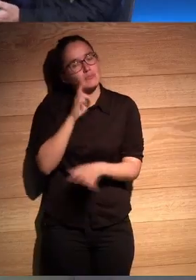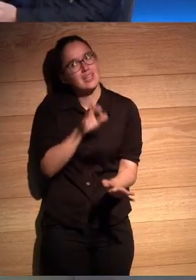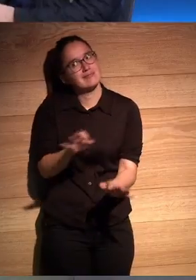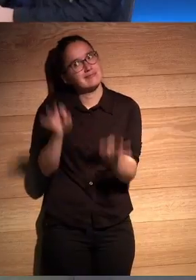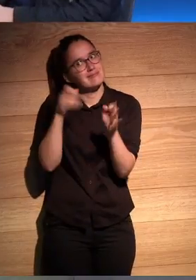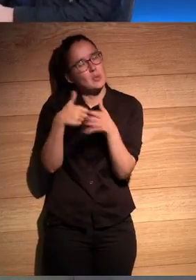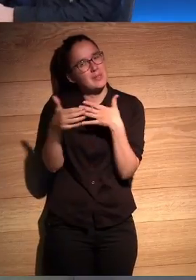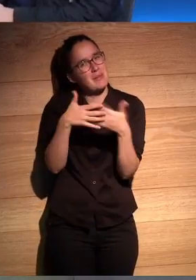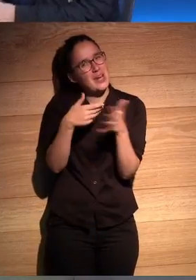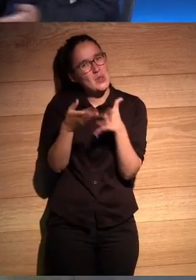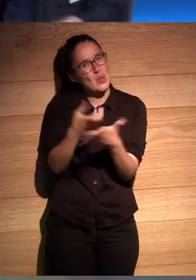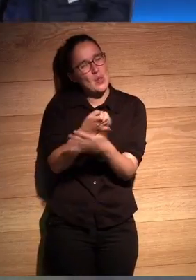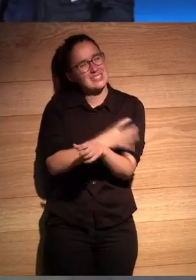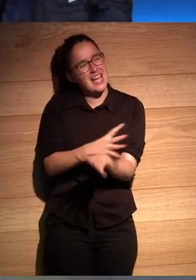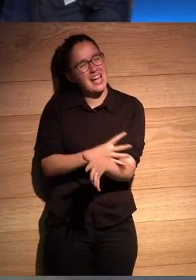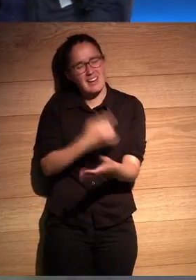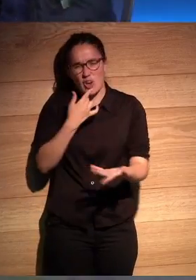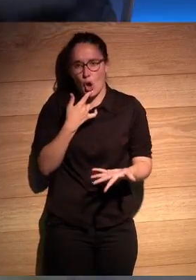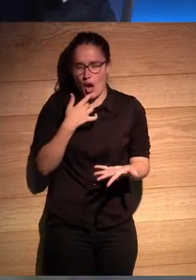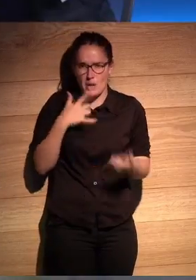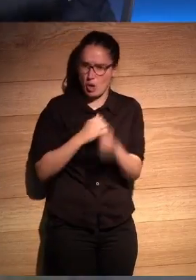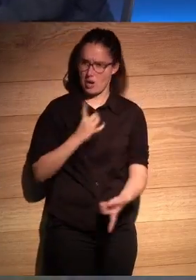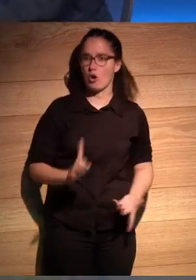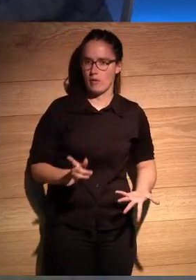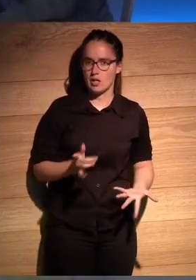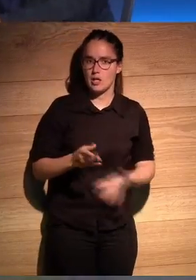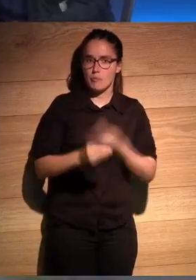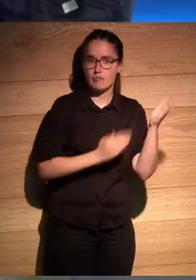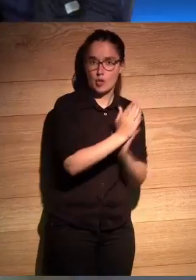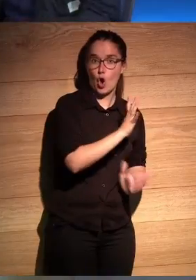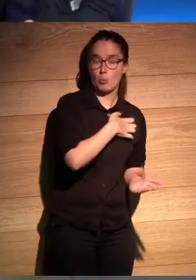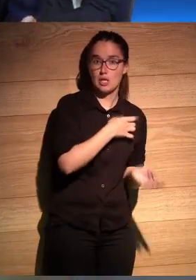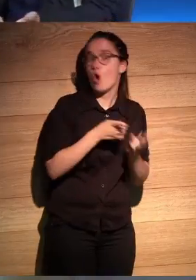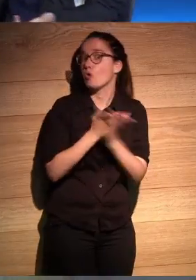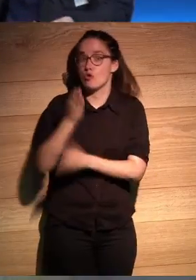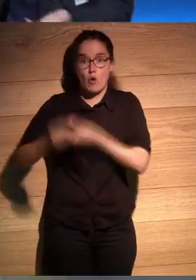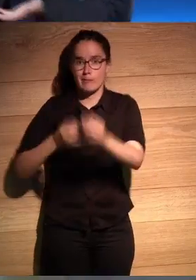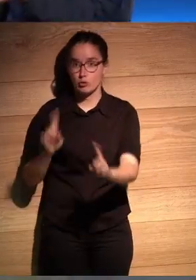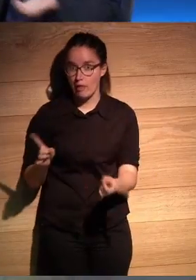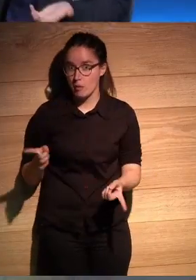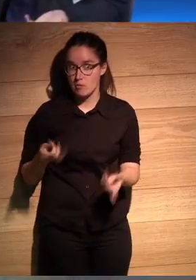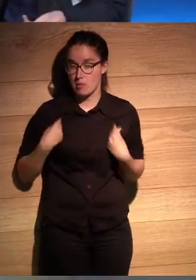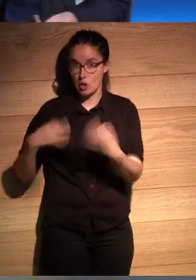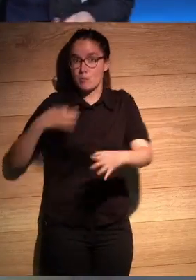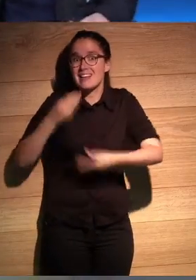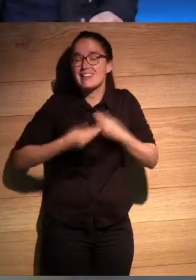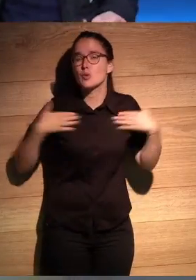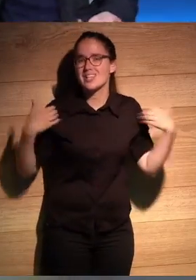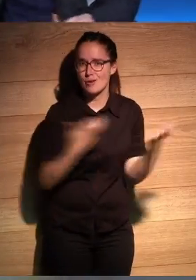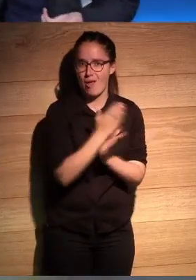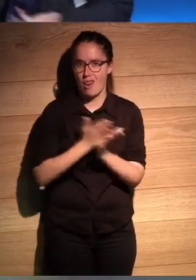tintas en sangre y le bueno Roberto no me jodas o sea o vamos a la comisaría o no hacemos nada pero no sé qué cosa o sea qué quieres que